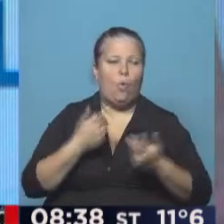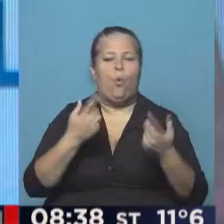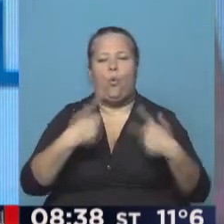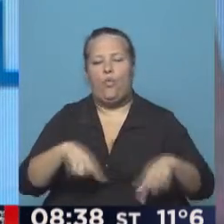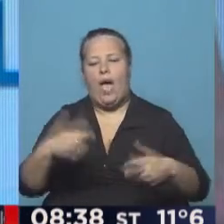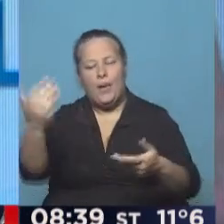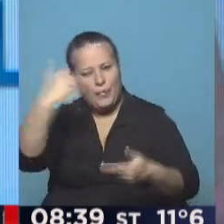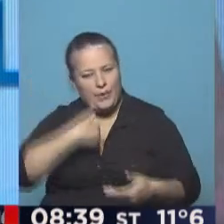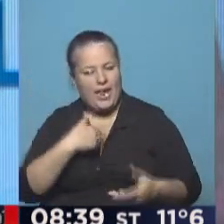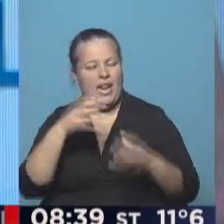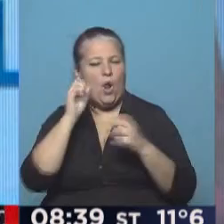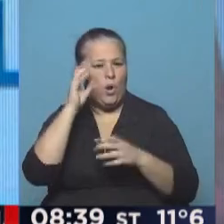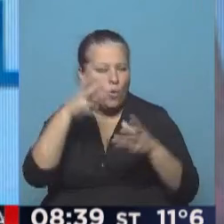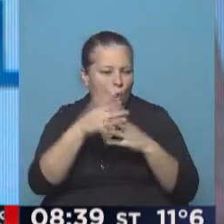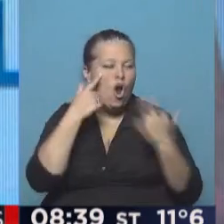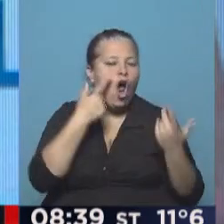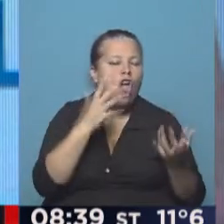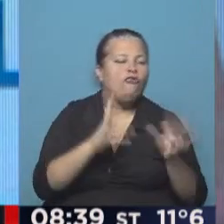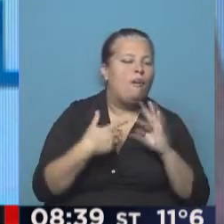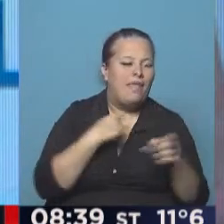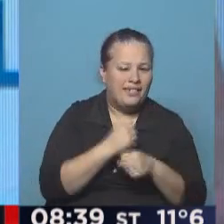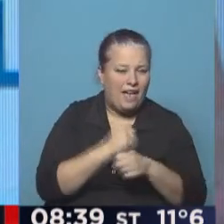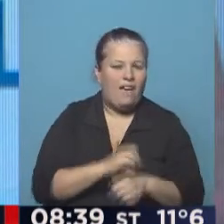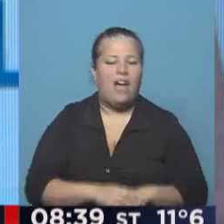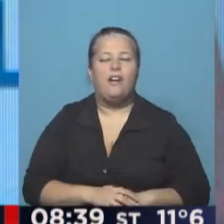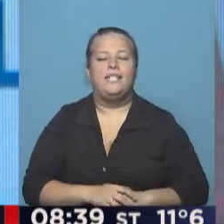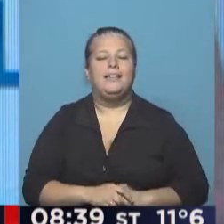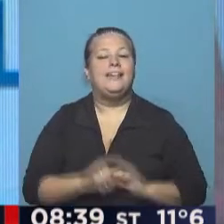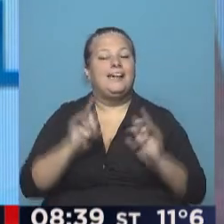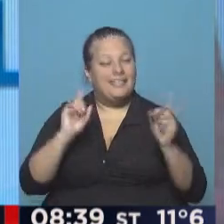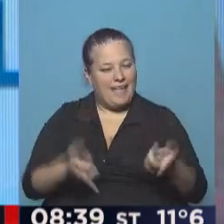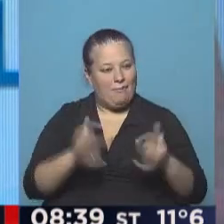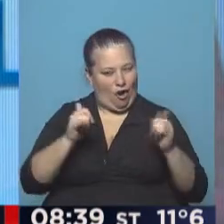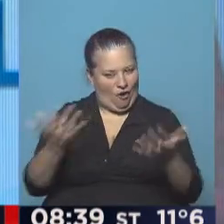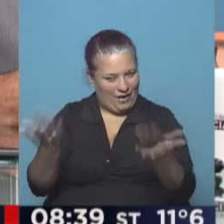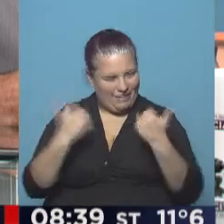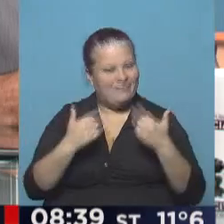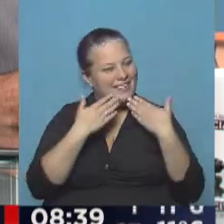ayudas a acercarse a la organización, a conocer nuestro trabajo y también a los jóvenes. Gracias, un placer.